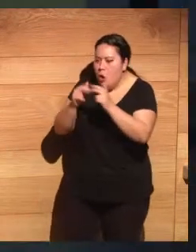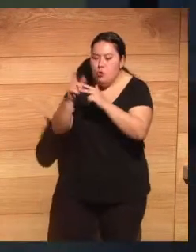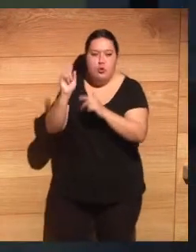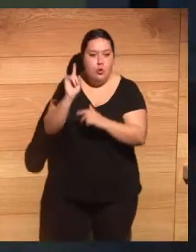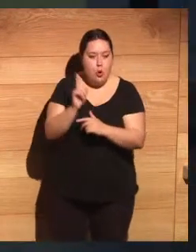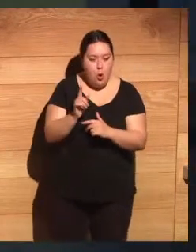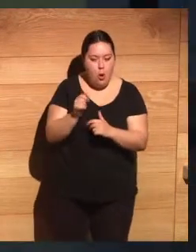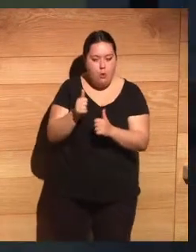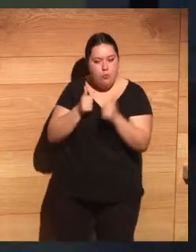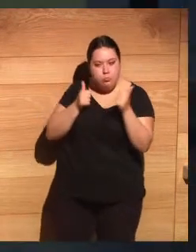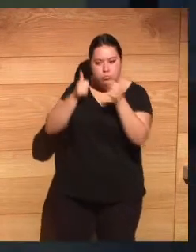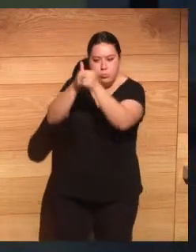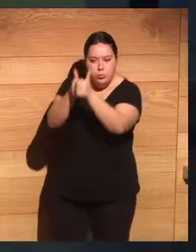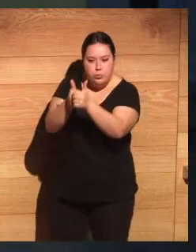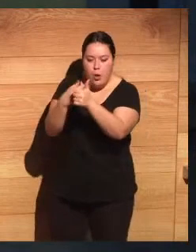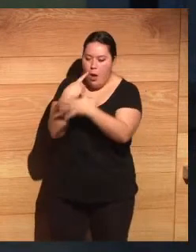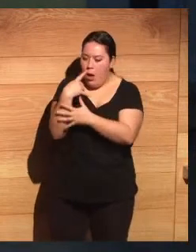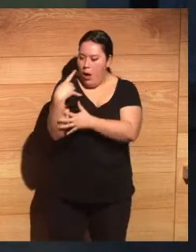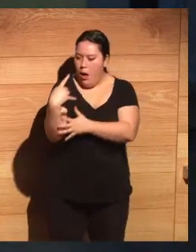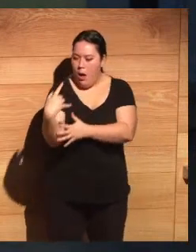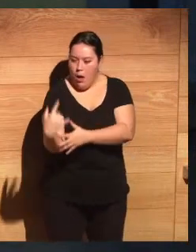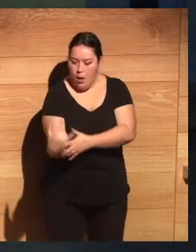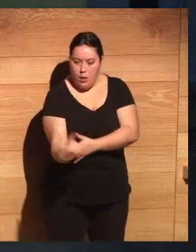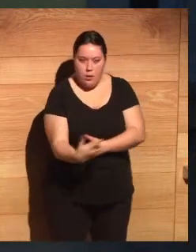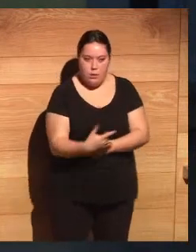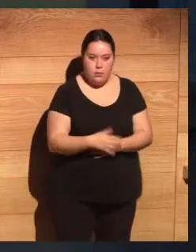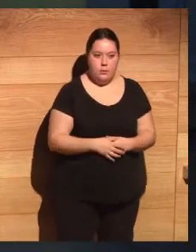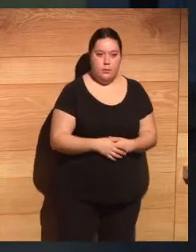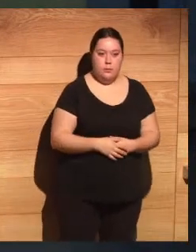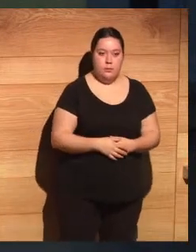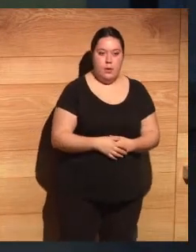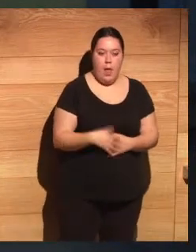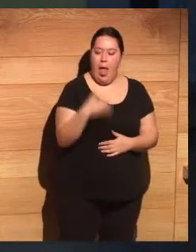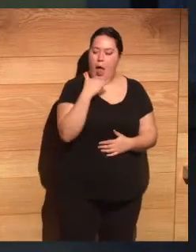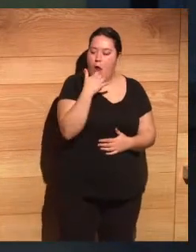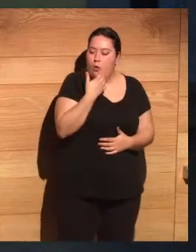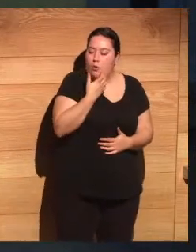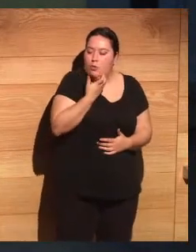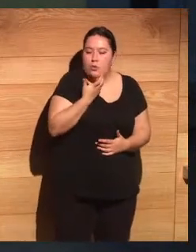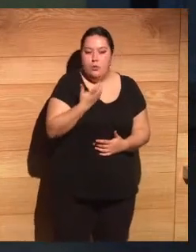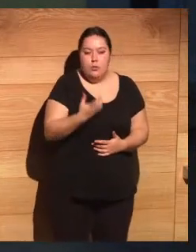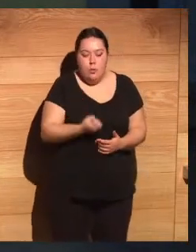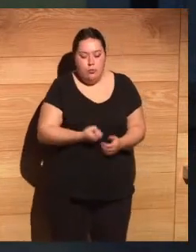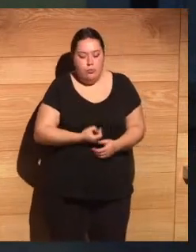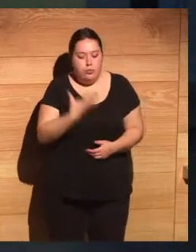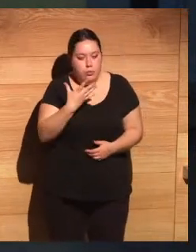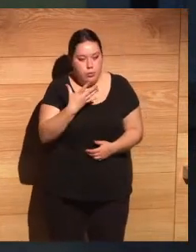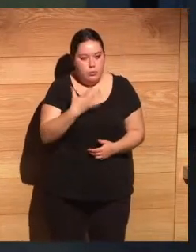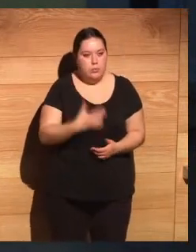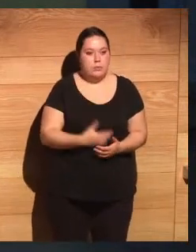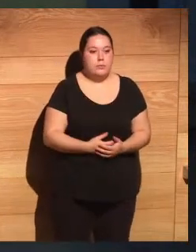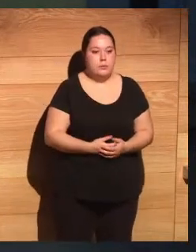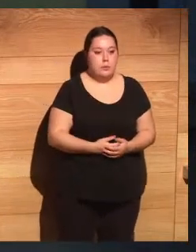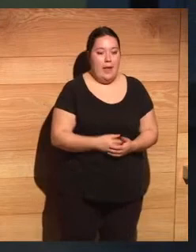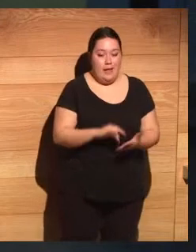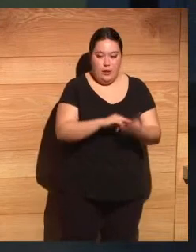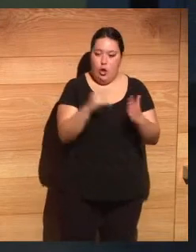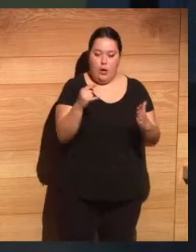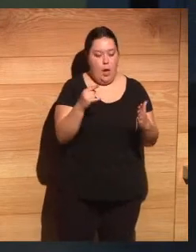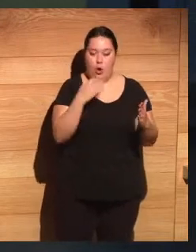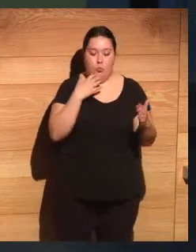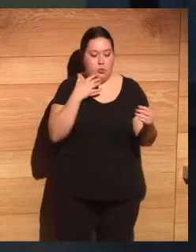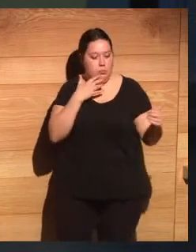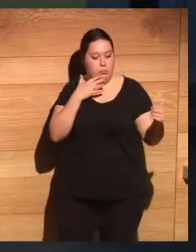es que me llama. Es como muy atractivo literariamente, pero desde luego algo que en el fondo es así desde hace dos millones y medio. La tecnología nos llama.